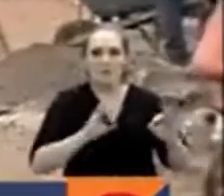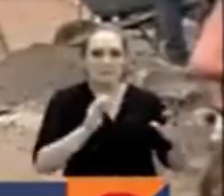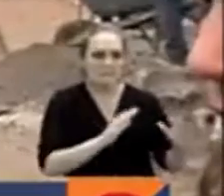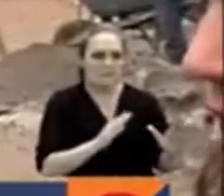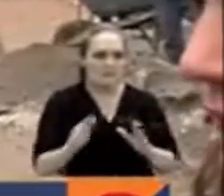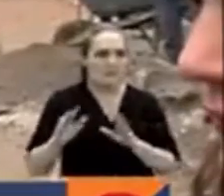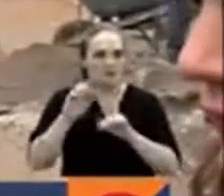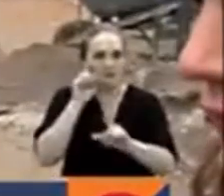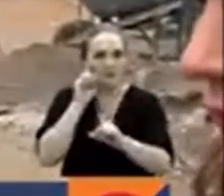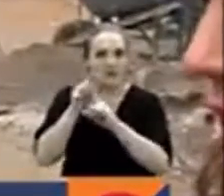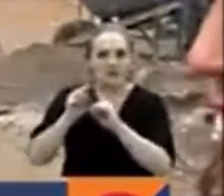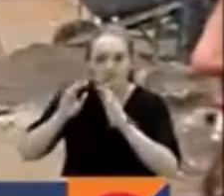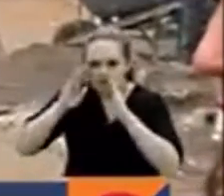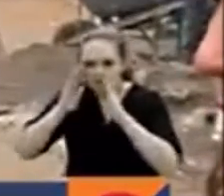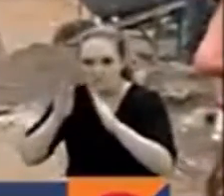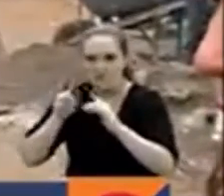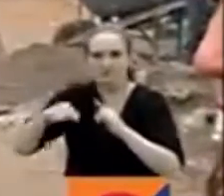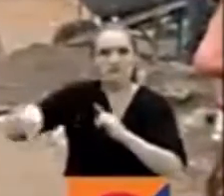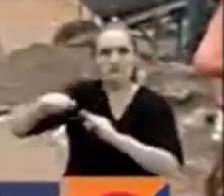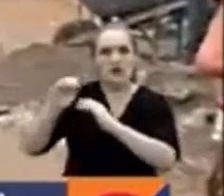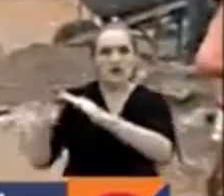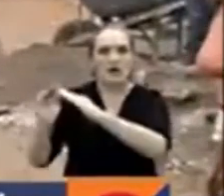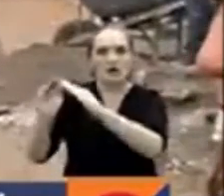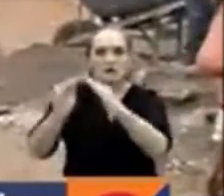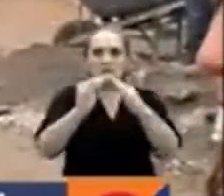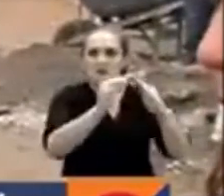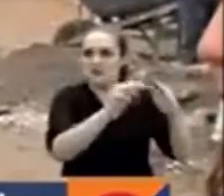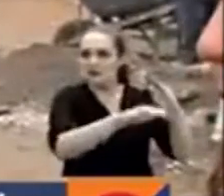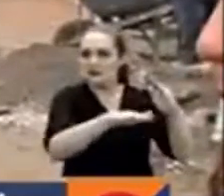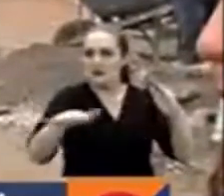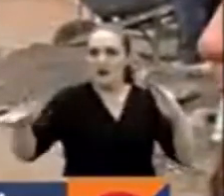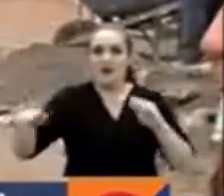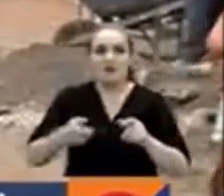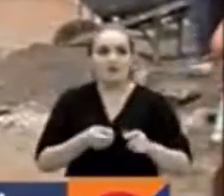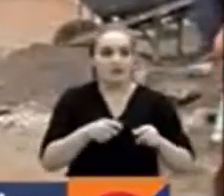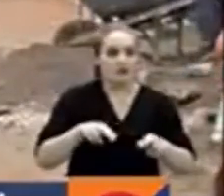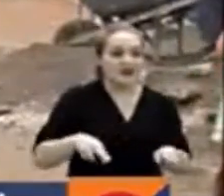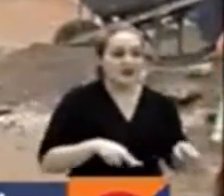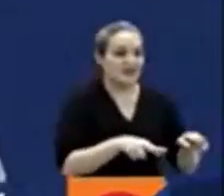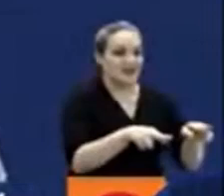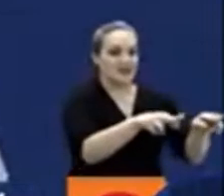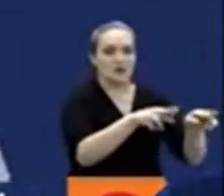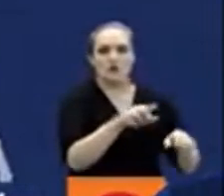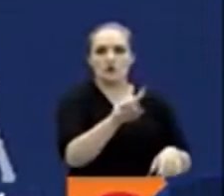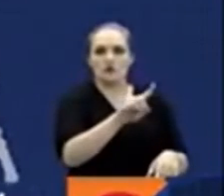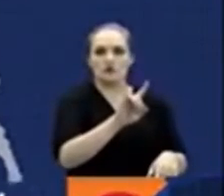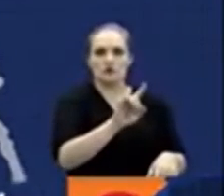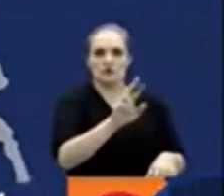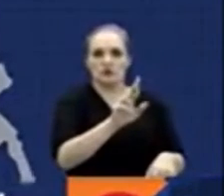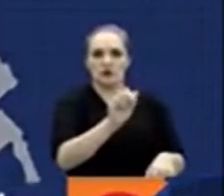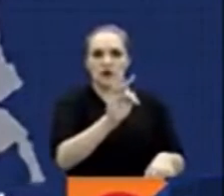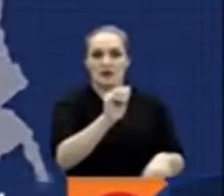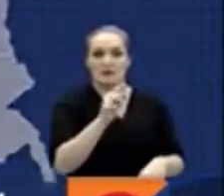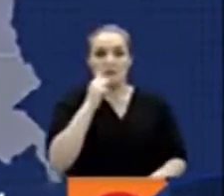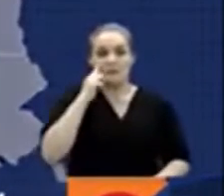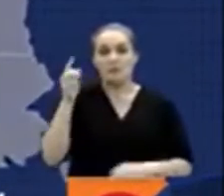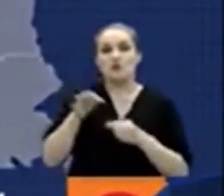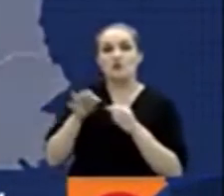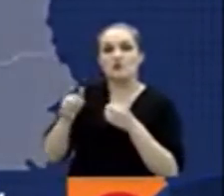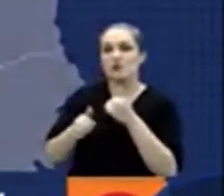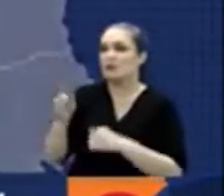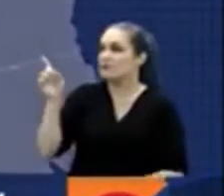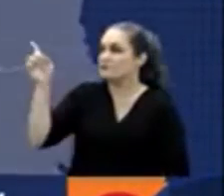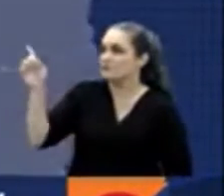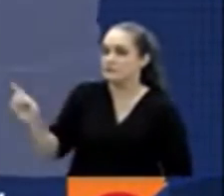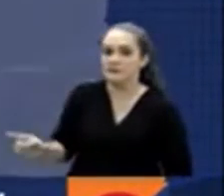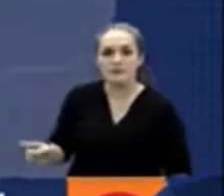atender específicamente las viviendas que están en las riberas del río de Oro y el río Suratá. Sabana de Torres, Puerto Wilches, Barranca